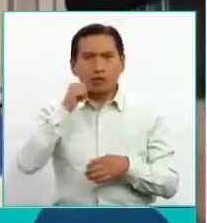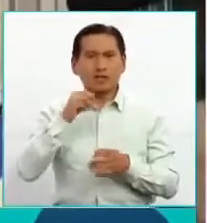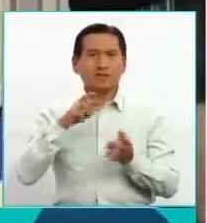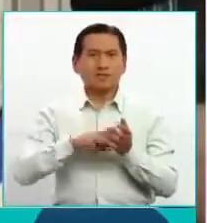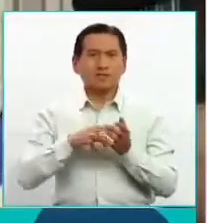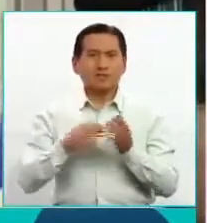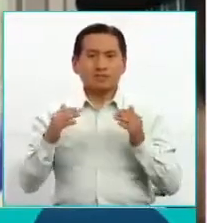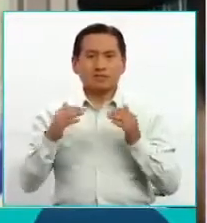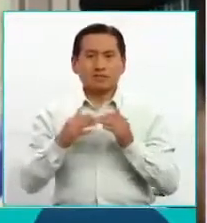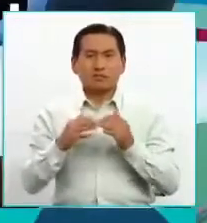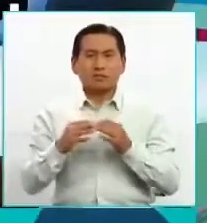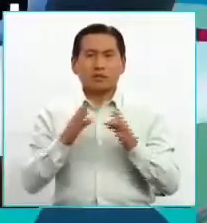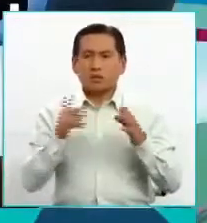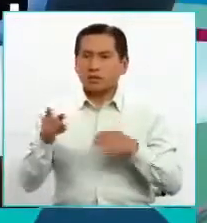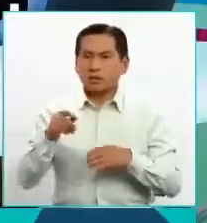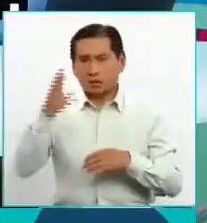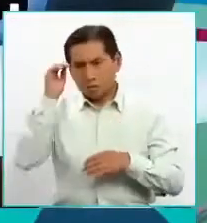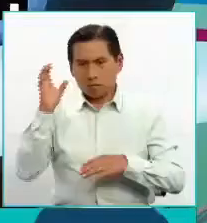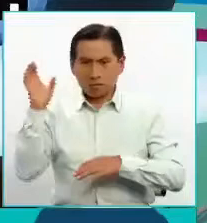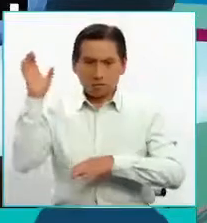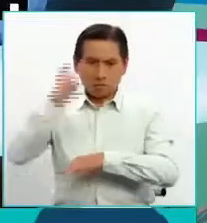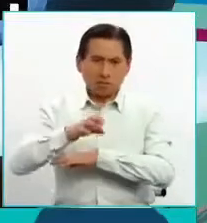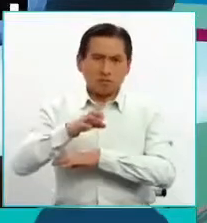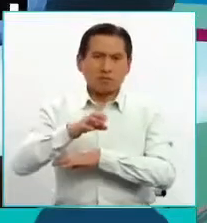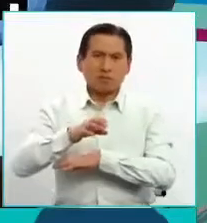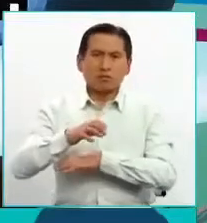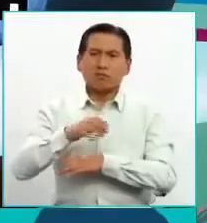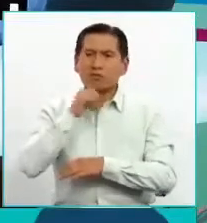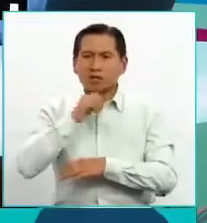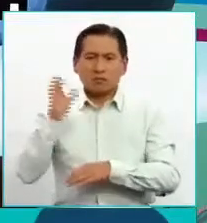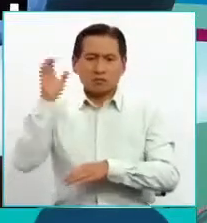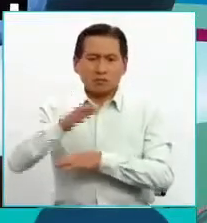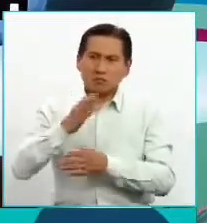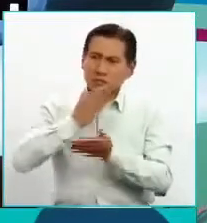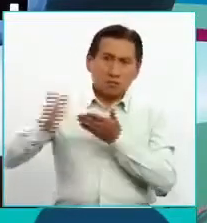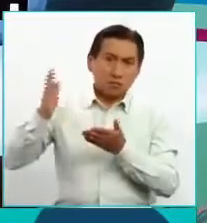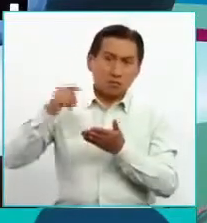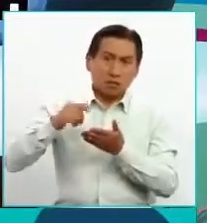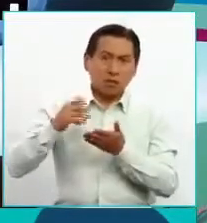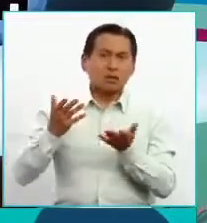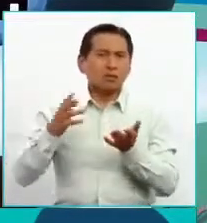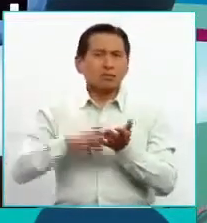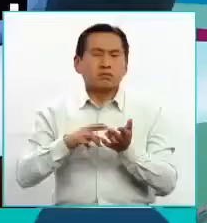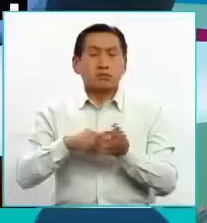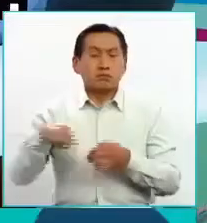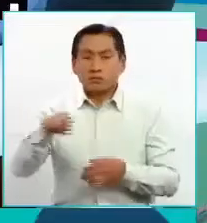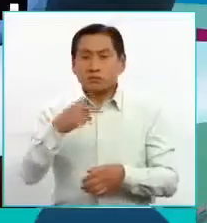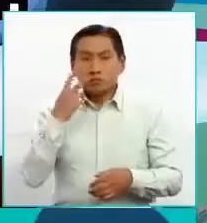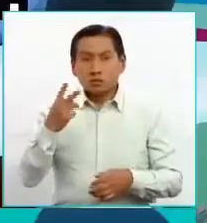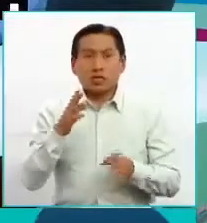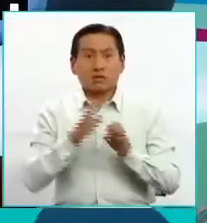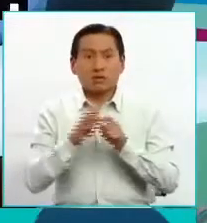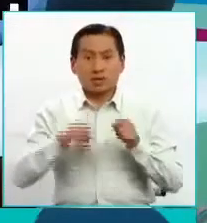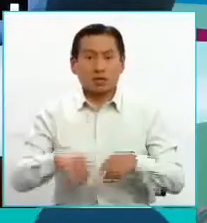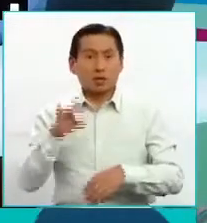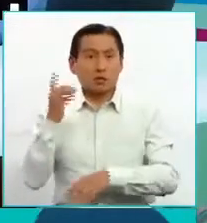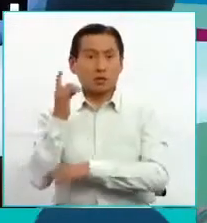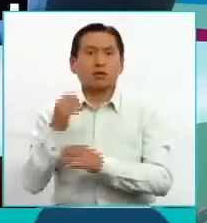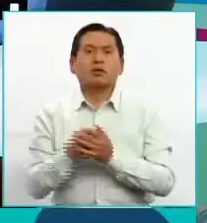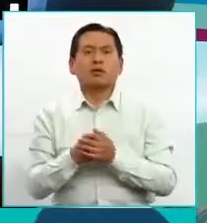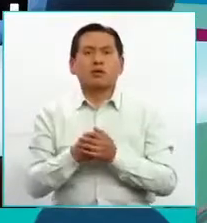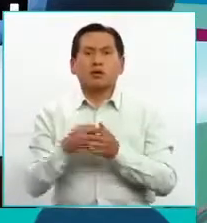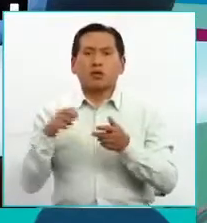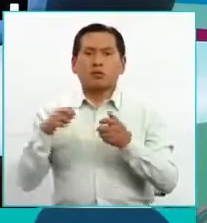a veces el hablar de descolonización y despatriarcalización siempre hemos visto, se ha visto en Bolivia, era